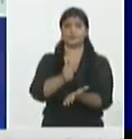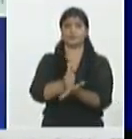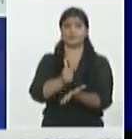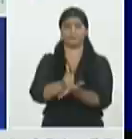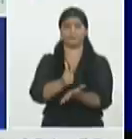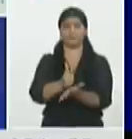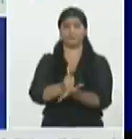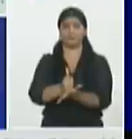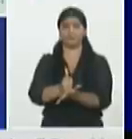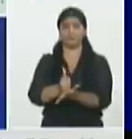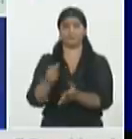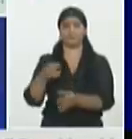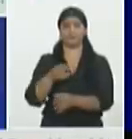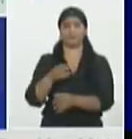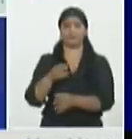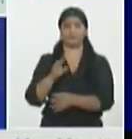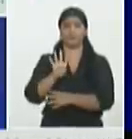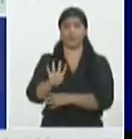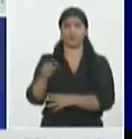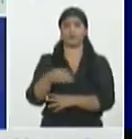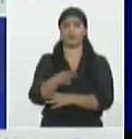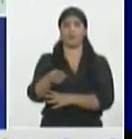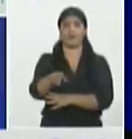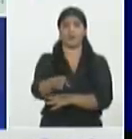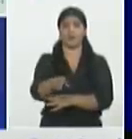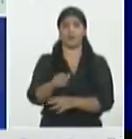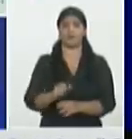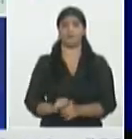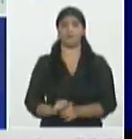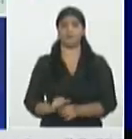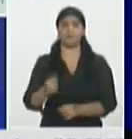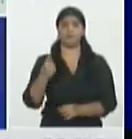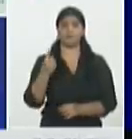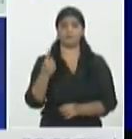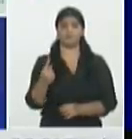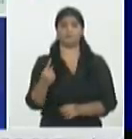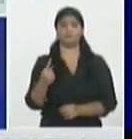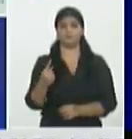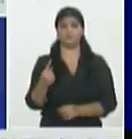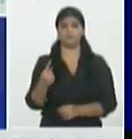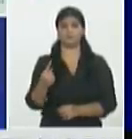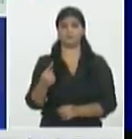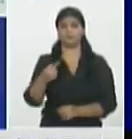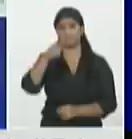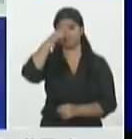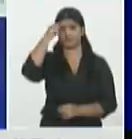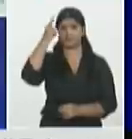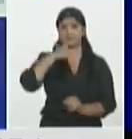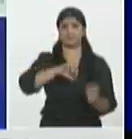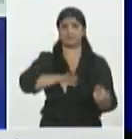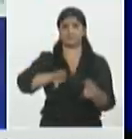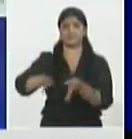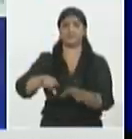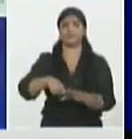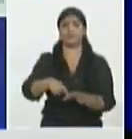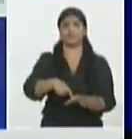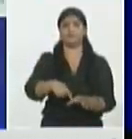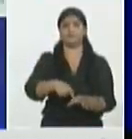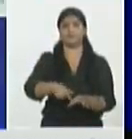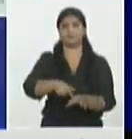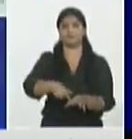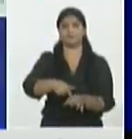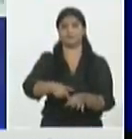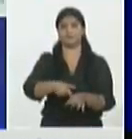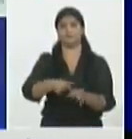4 de Baracoa y 1 de San Antonio del Sur y el municipio especial Isla de la Juventud por 6 días